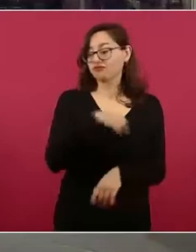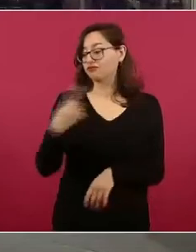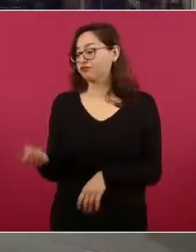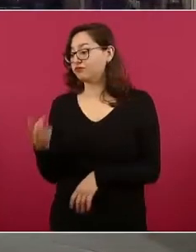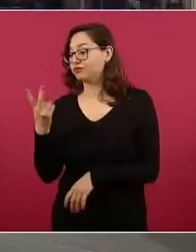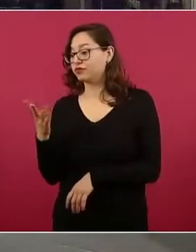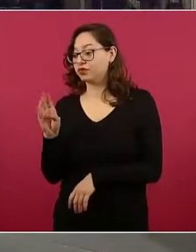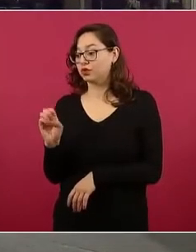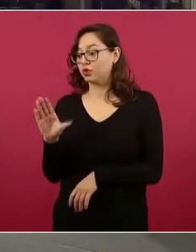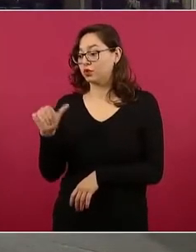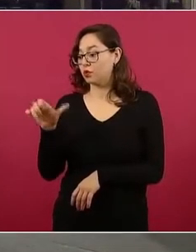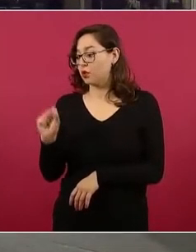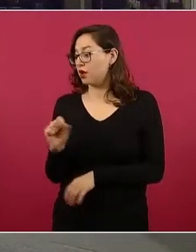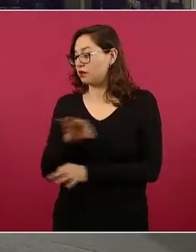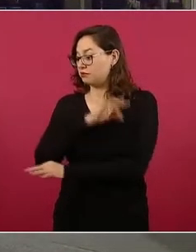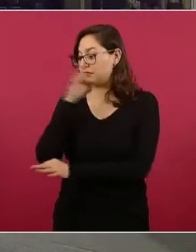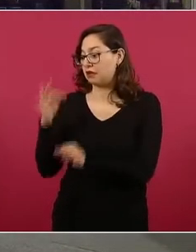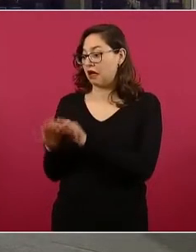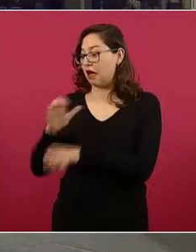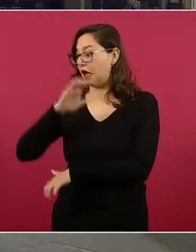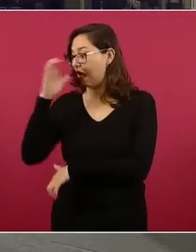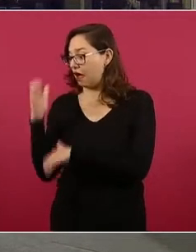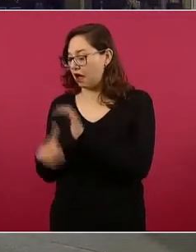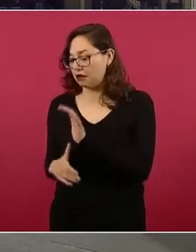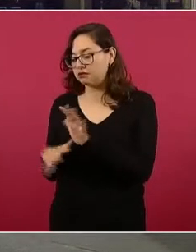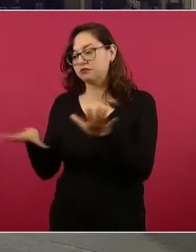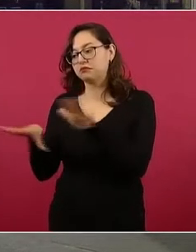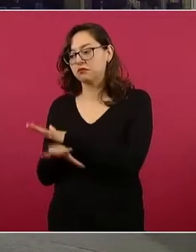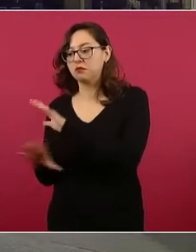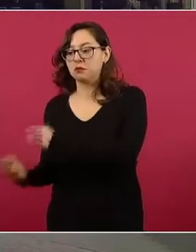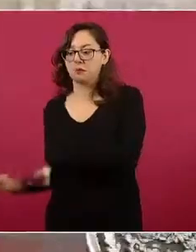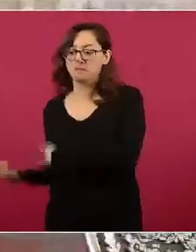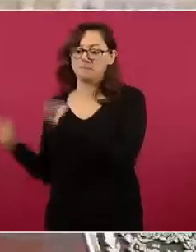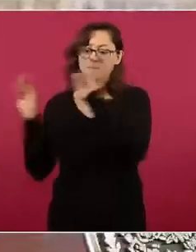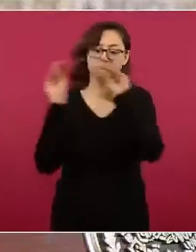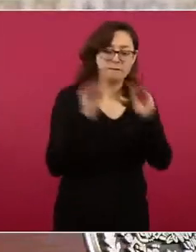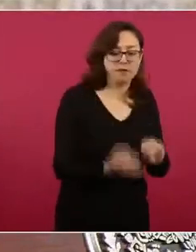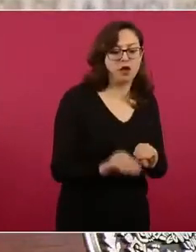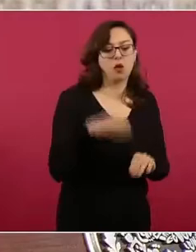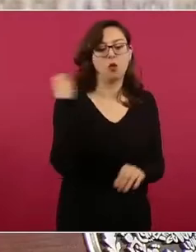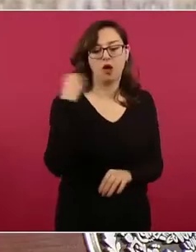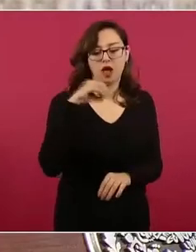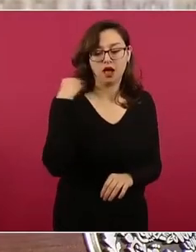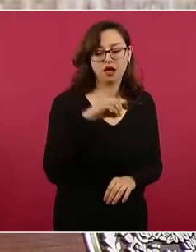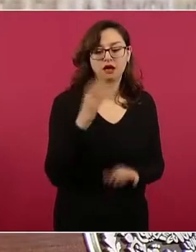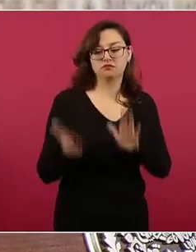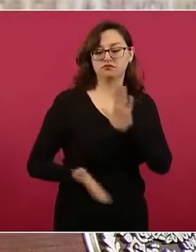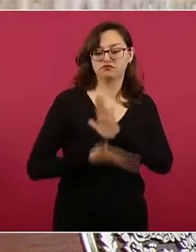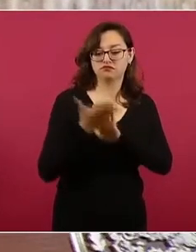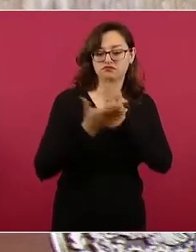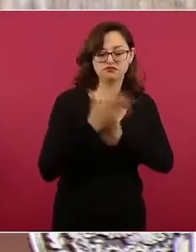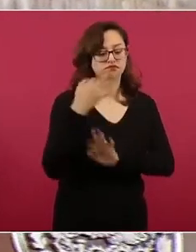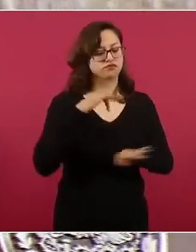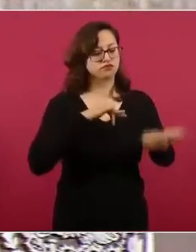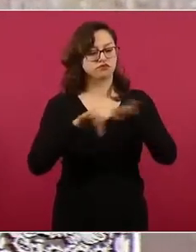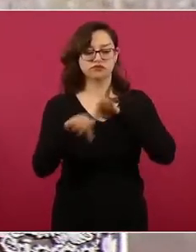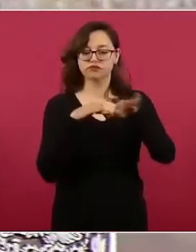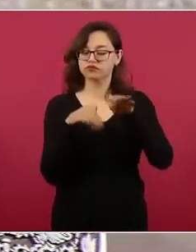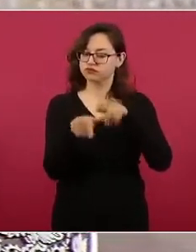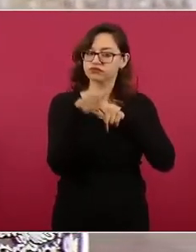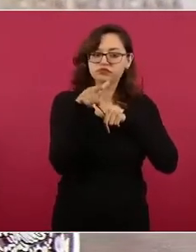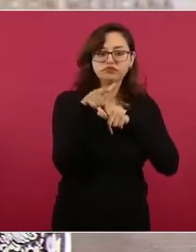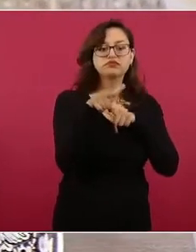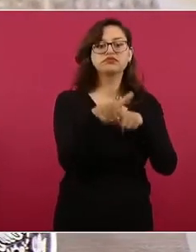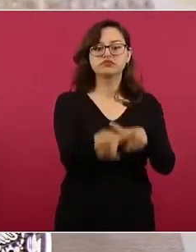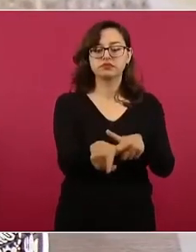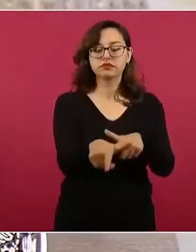Dos Bocas y necesitamos que haya trabajo en el sur sureste. Entonces, todo esto